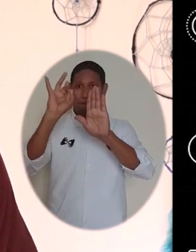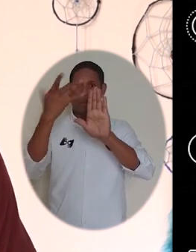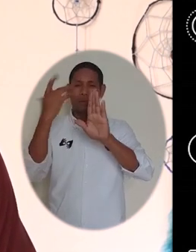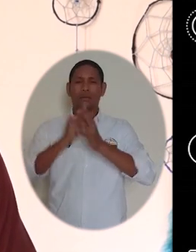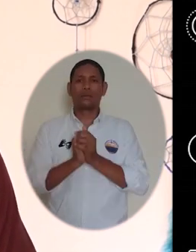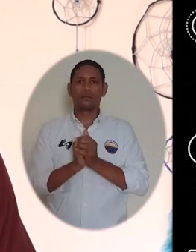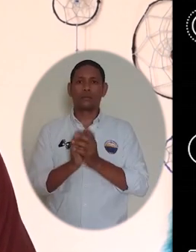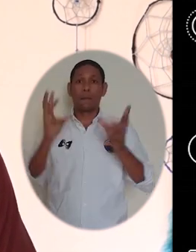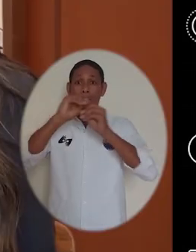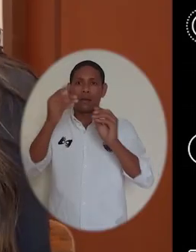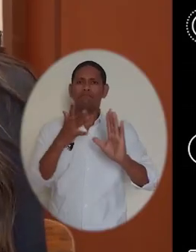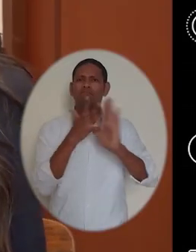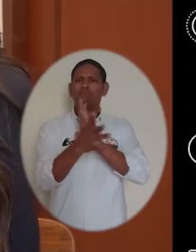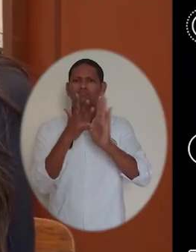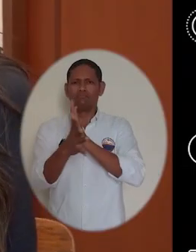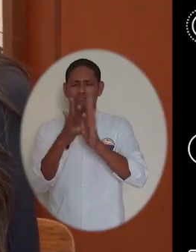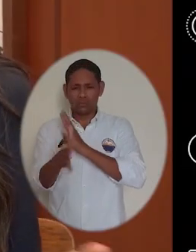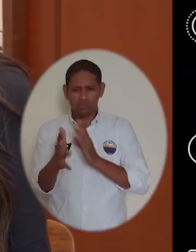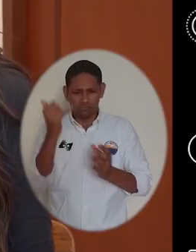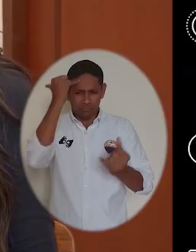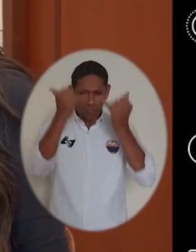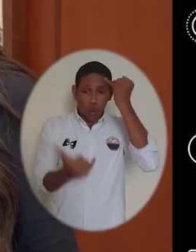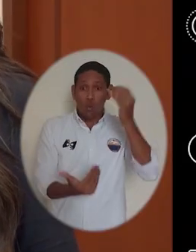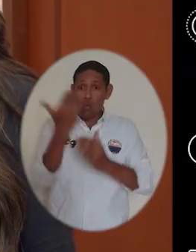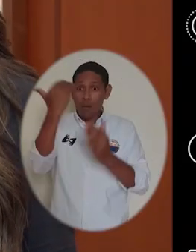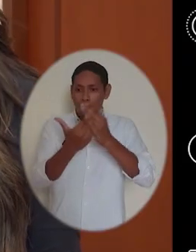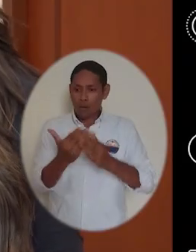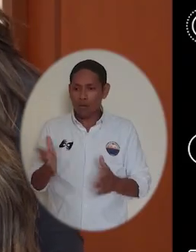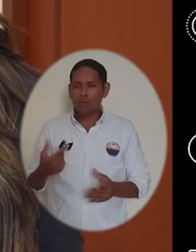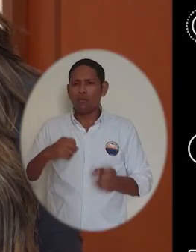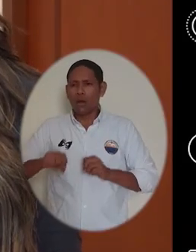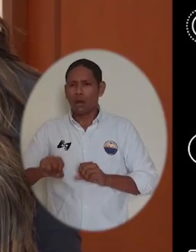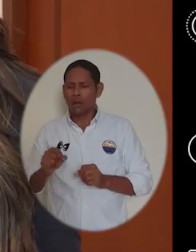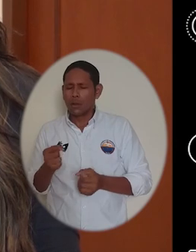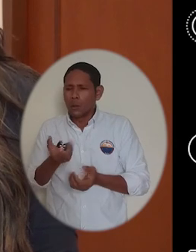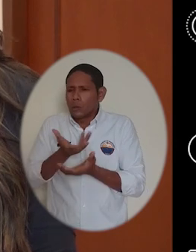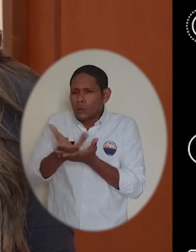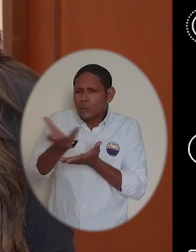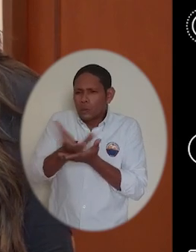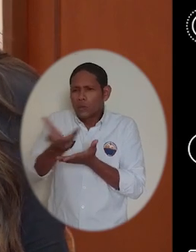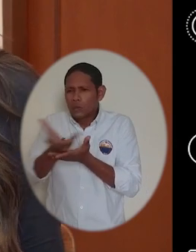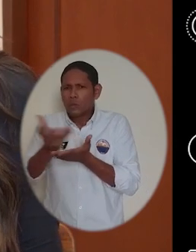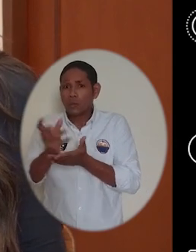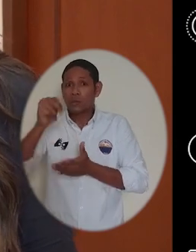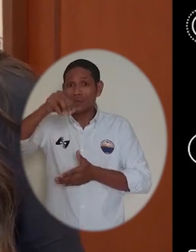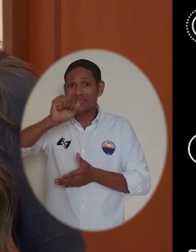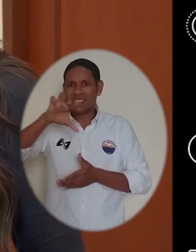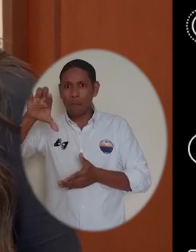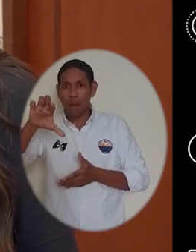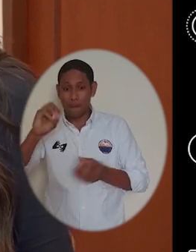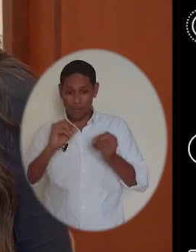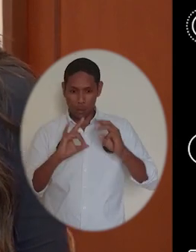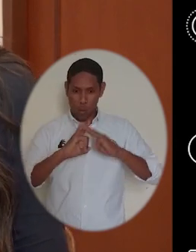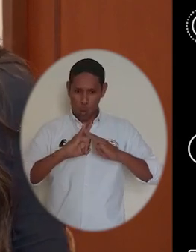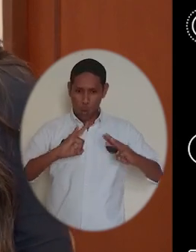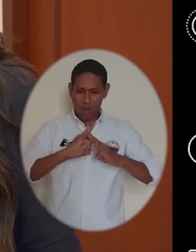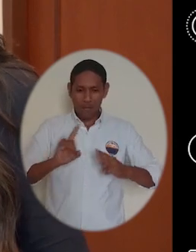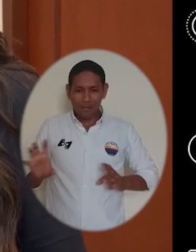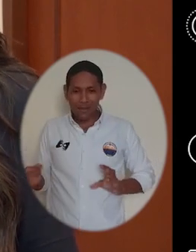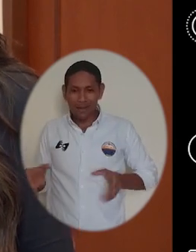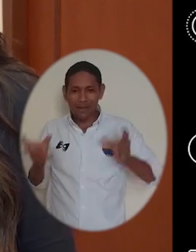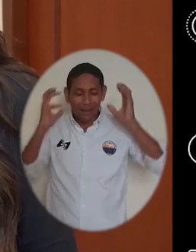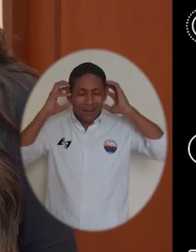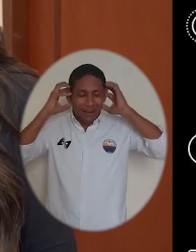a cabo de manera virtual. Conocerán además iniciativas como el consultorio empresarial y contable NAF y la forma en la que